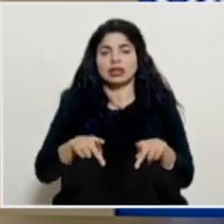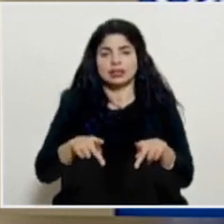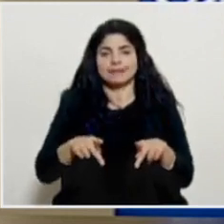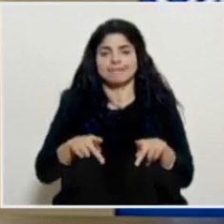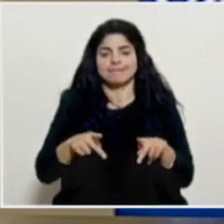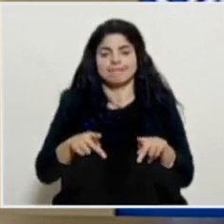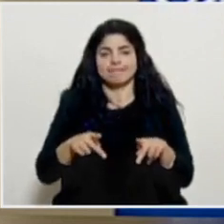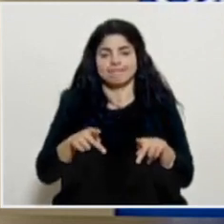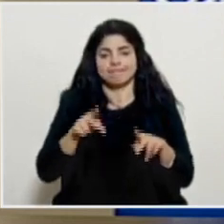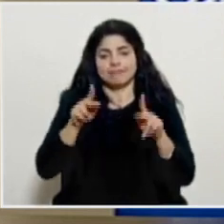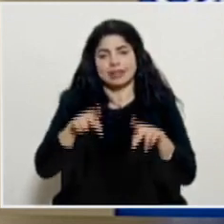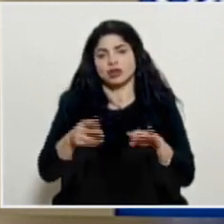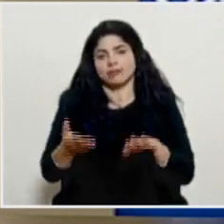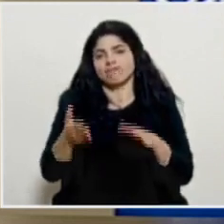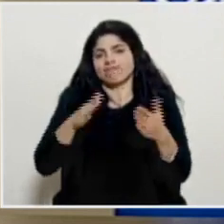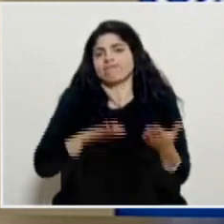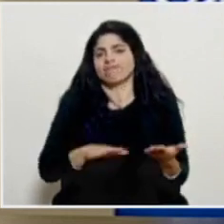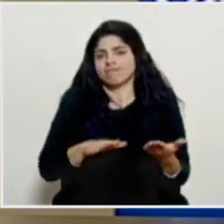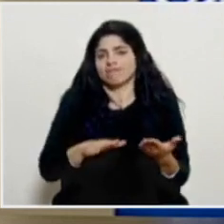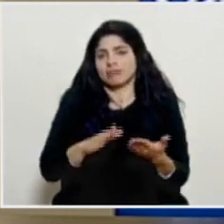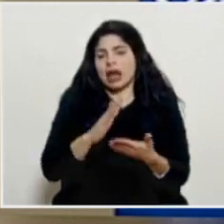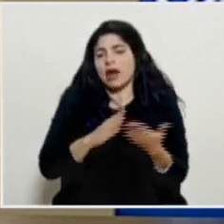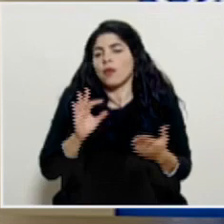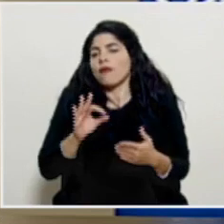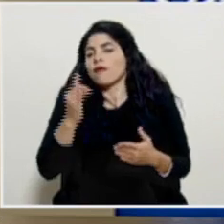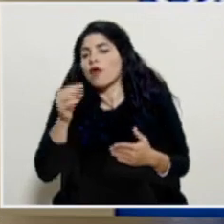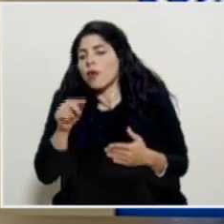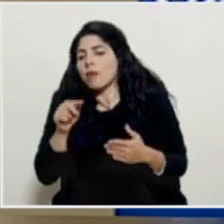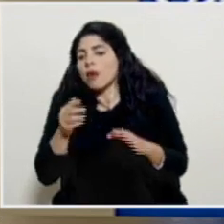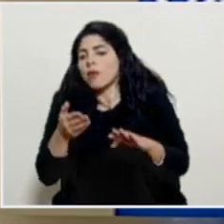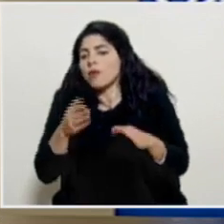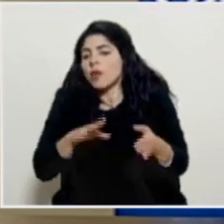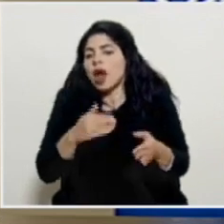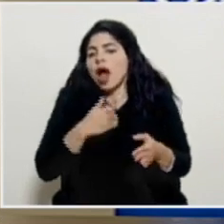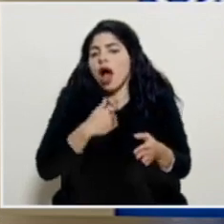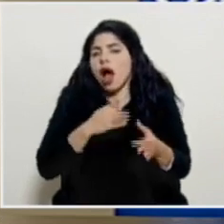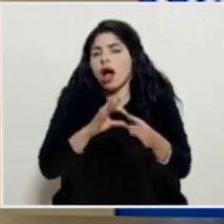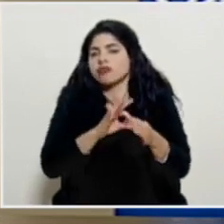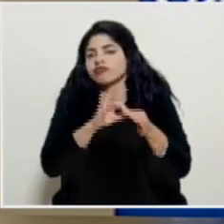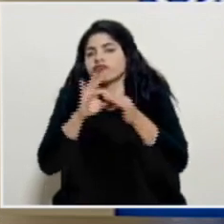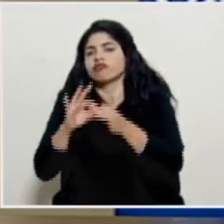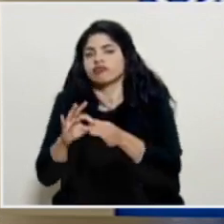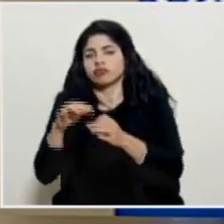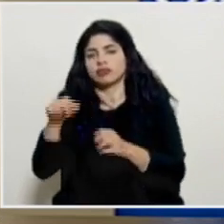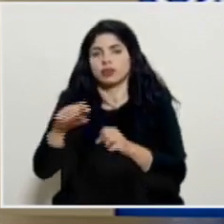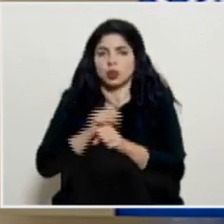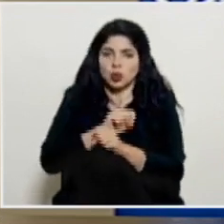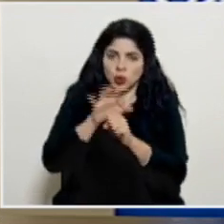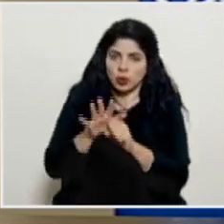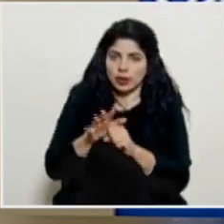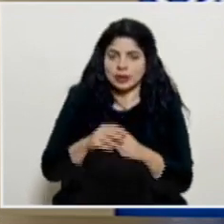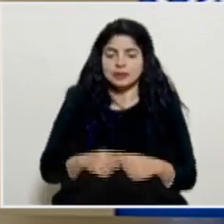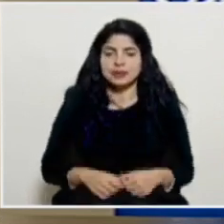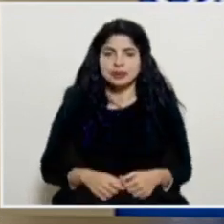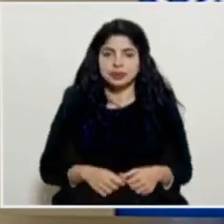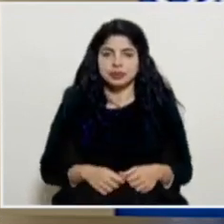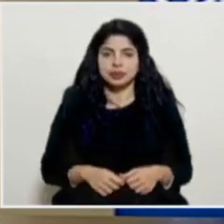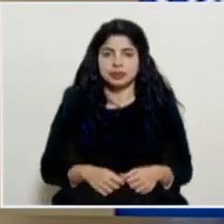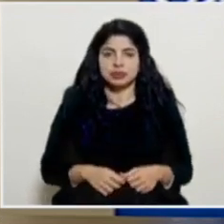perdido su vida de alguna forma relacionado, asociado con el COVID-19.